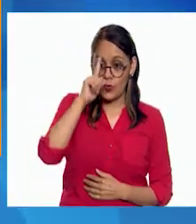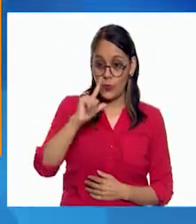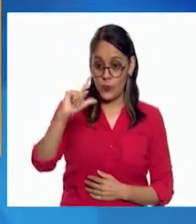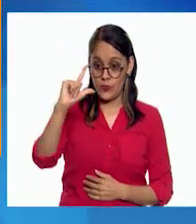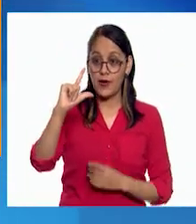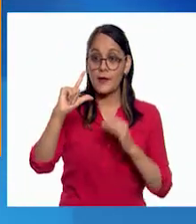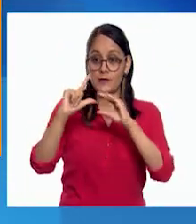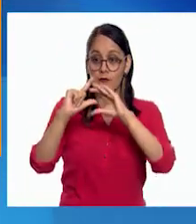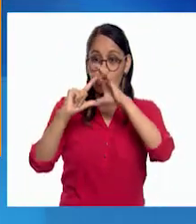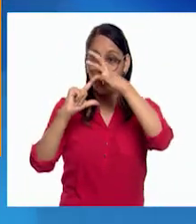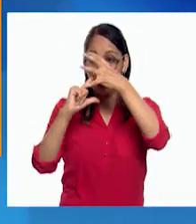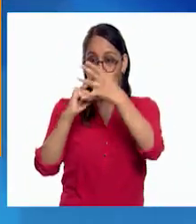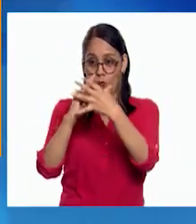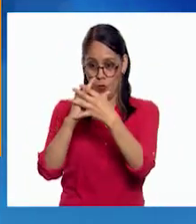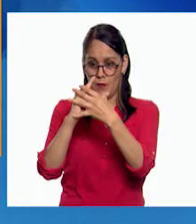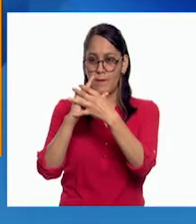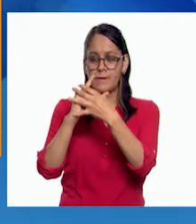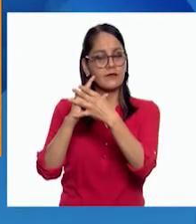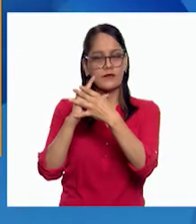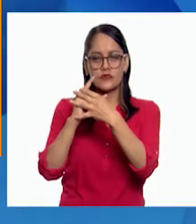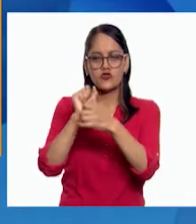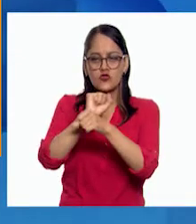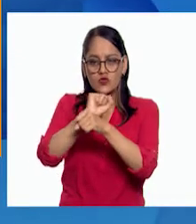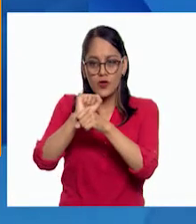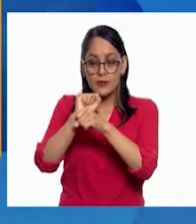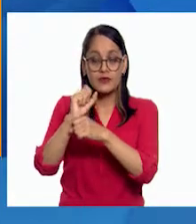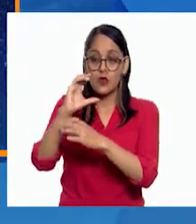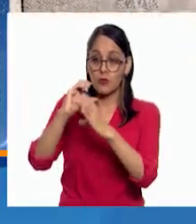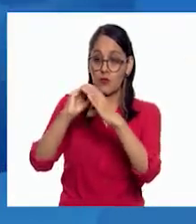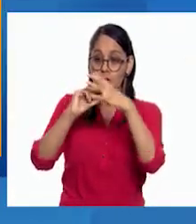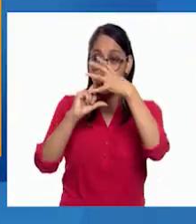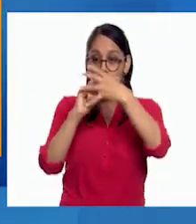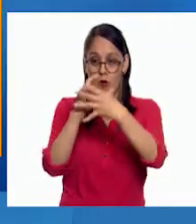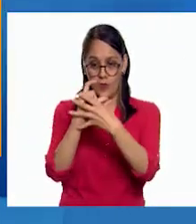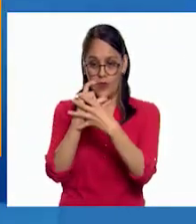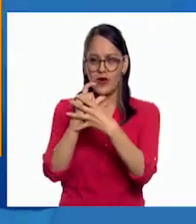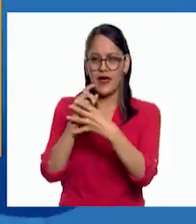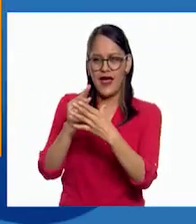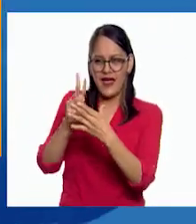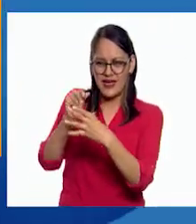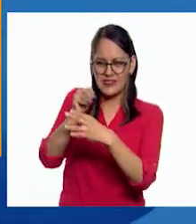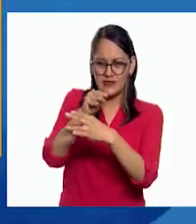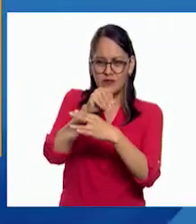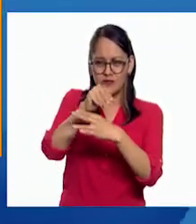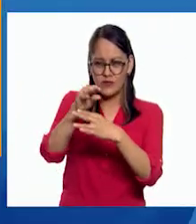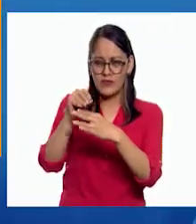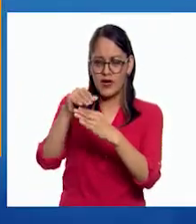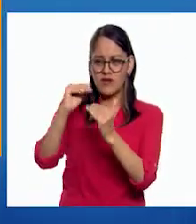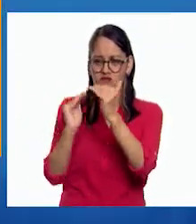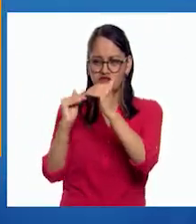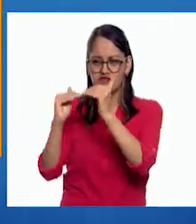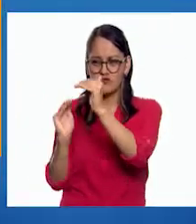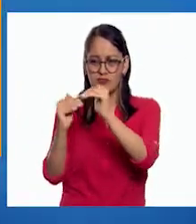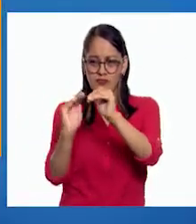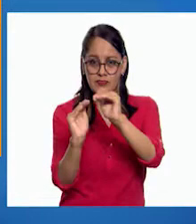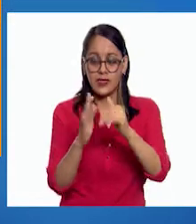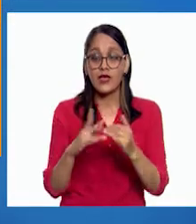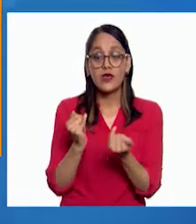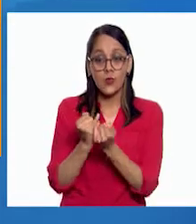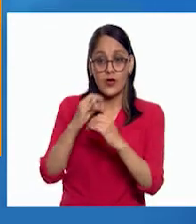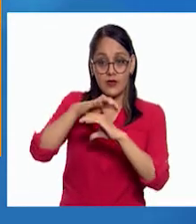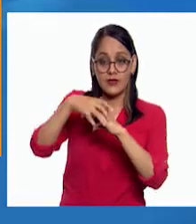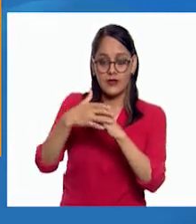capa suave y pulida, sino áspera y desigual. Cubierta por todas partes, al igual que la